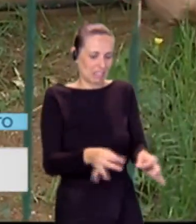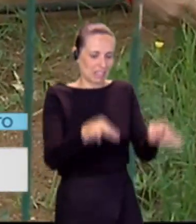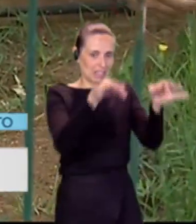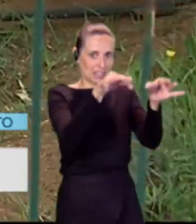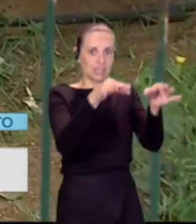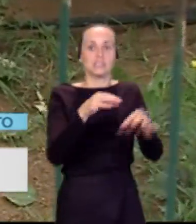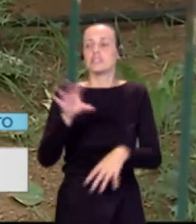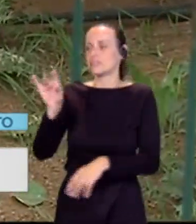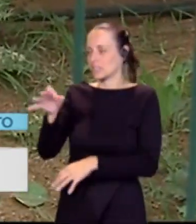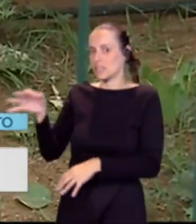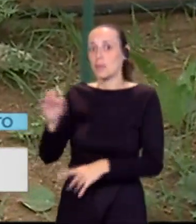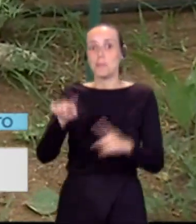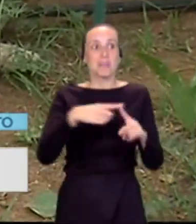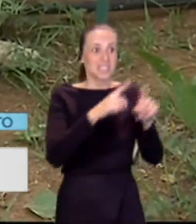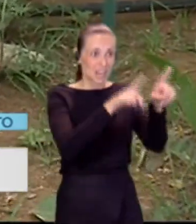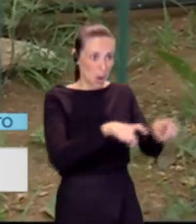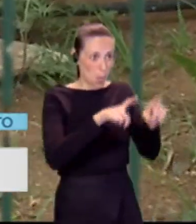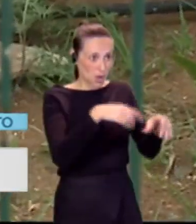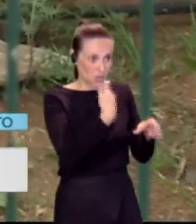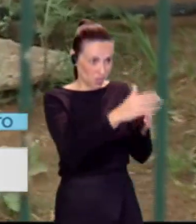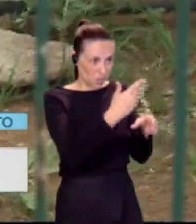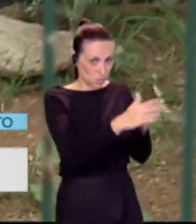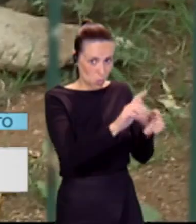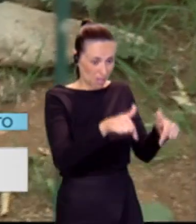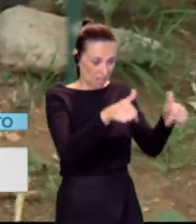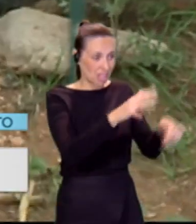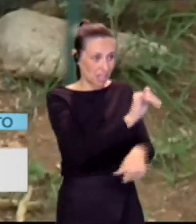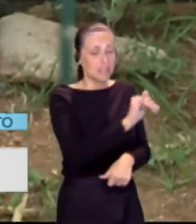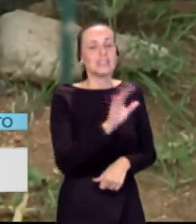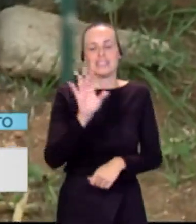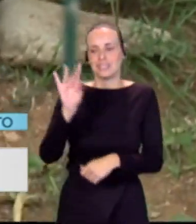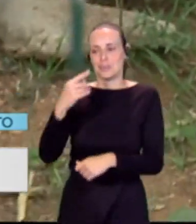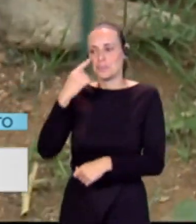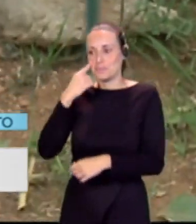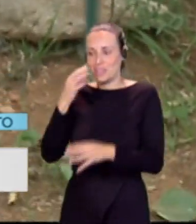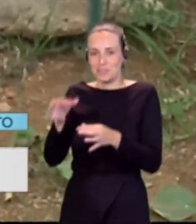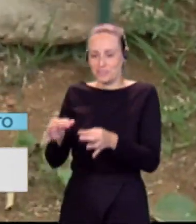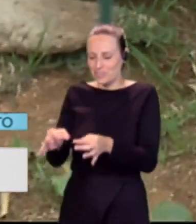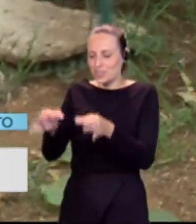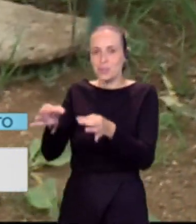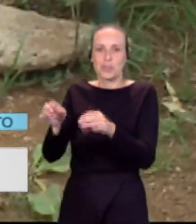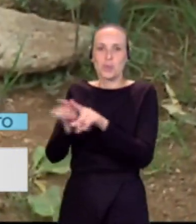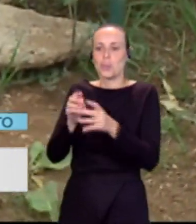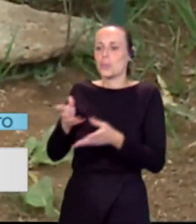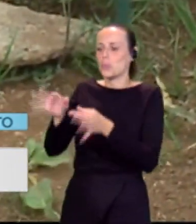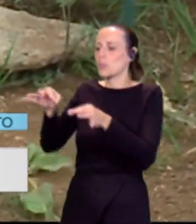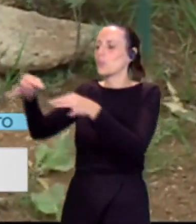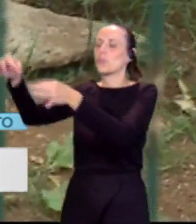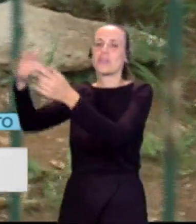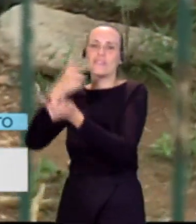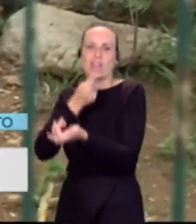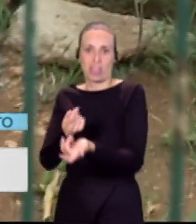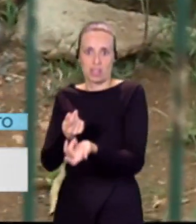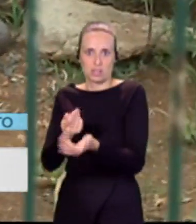ecológico encontraban también residuos. Exacto. Las fundas, estas fundas al ser tan volátiles, son súper